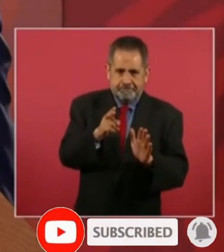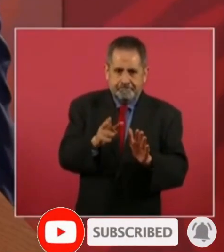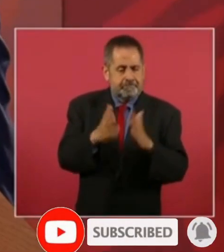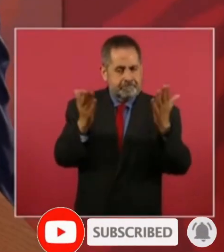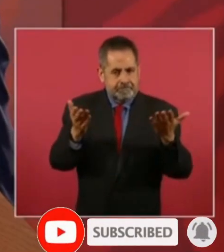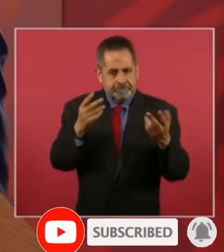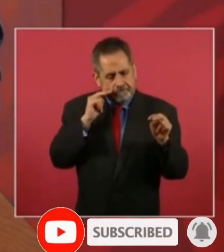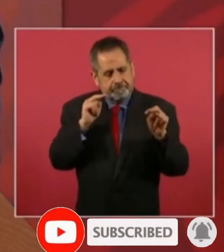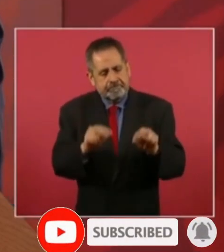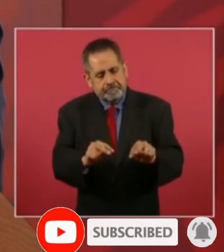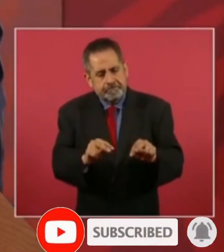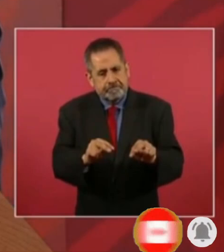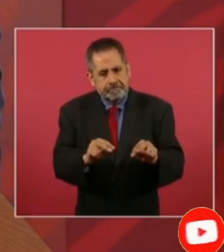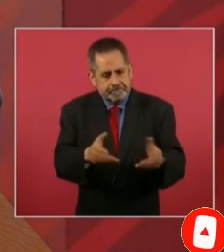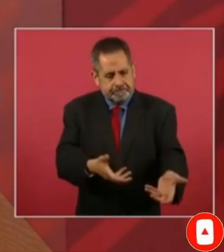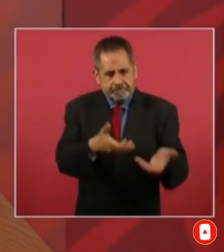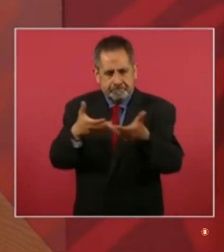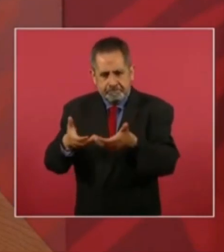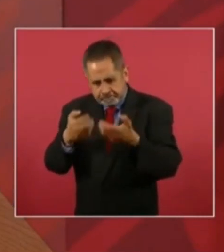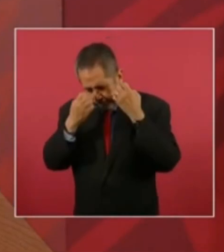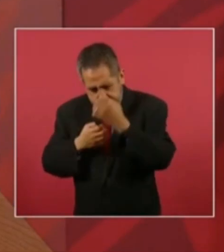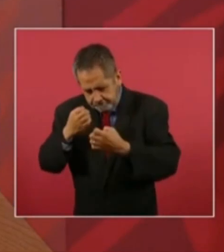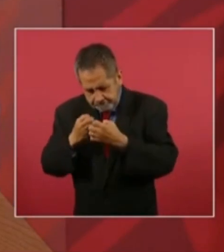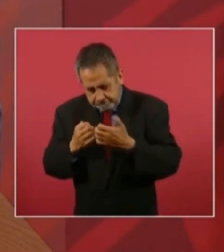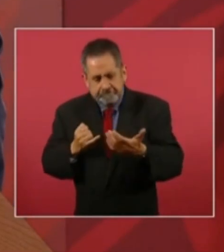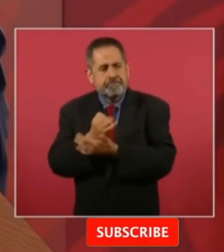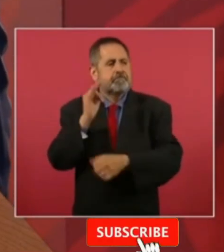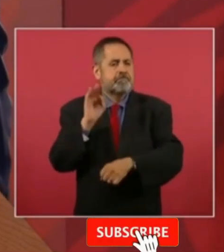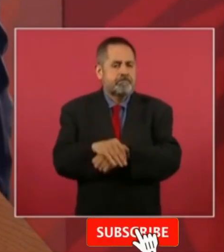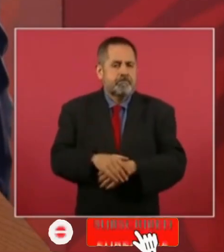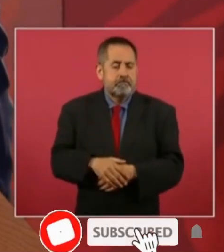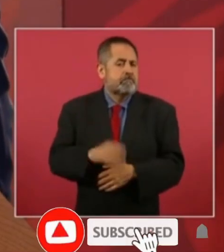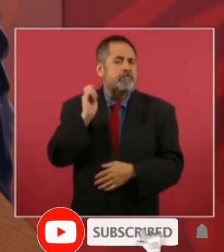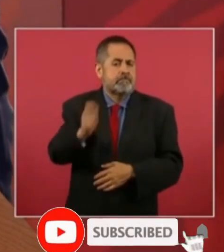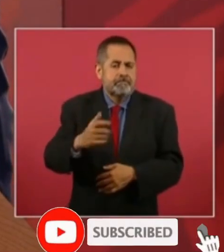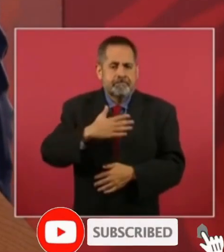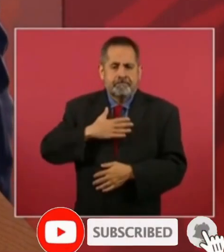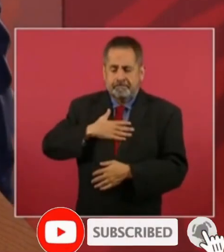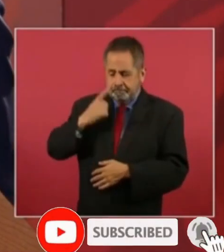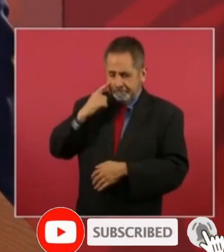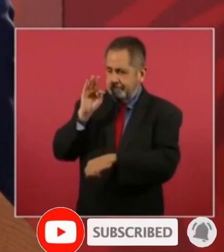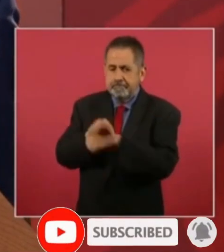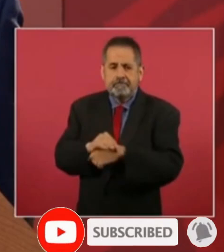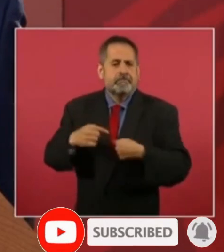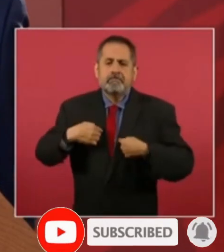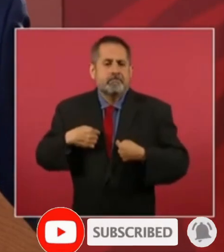y o es una convicción nuestra yo no vengo de